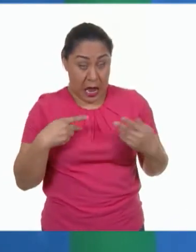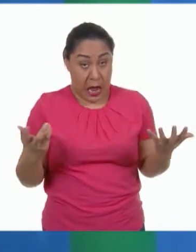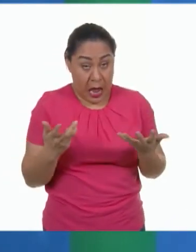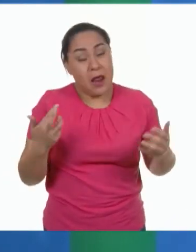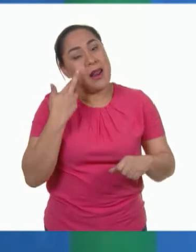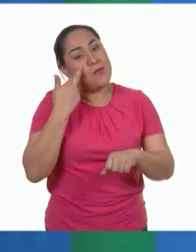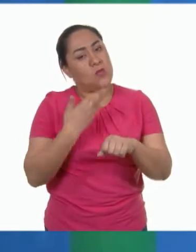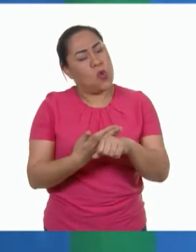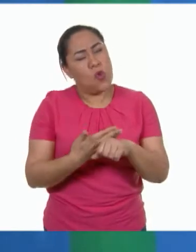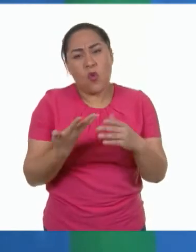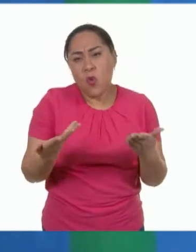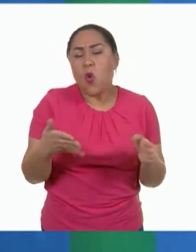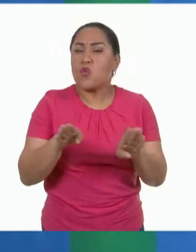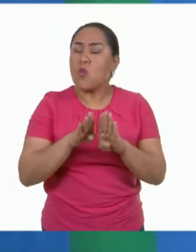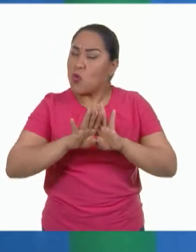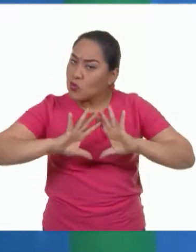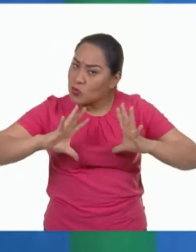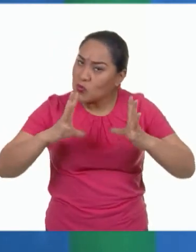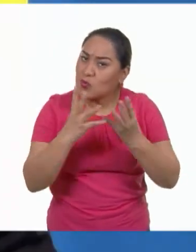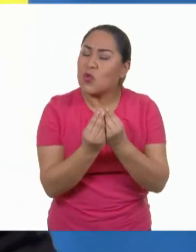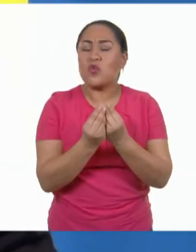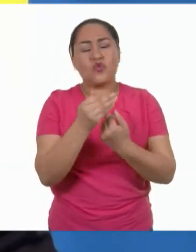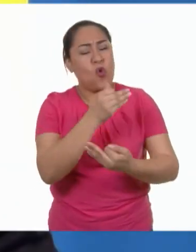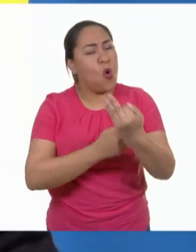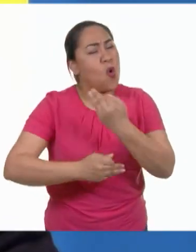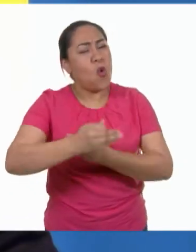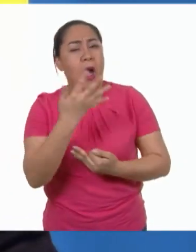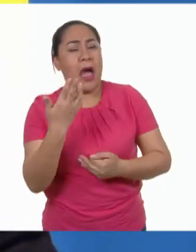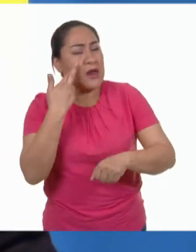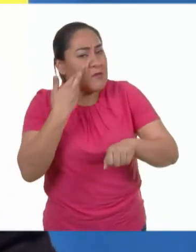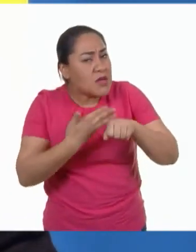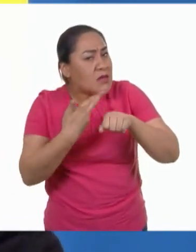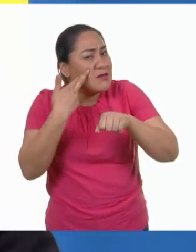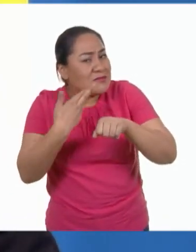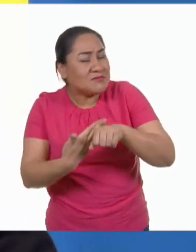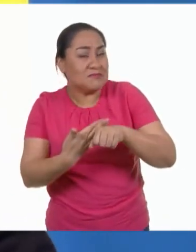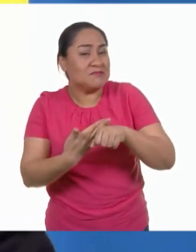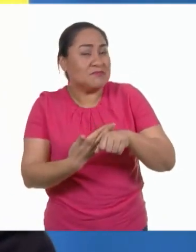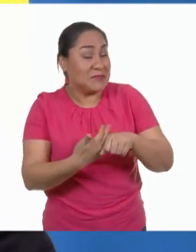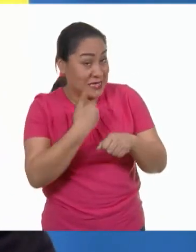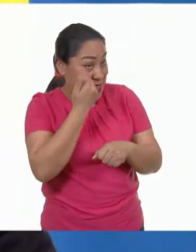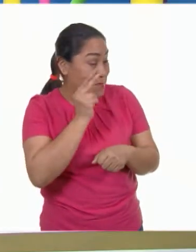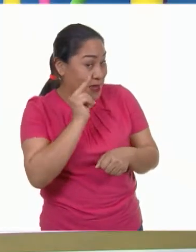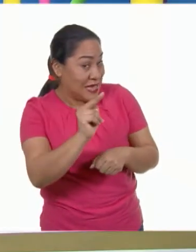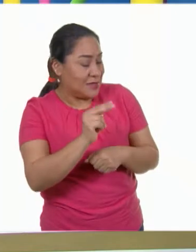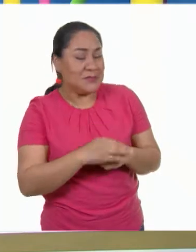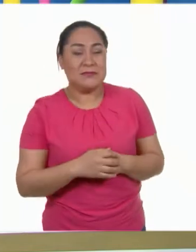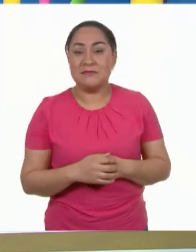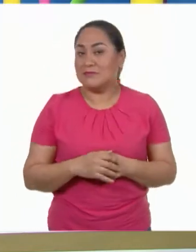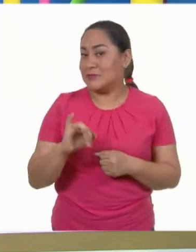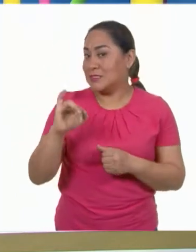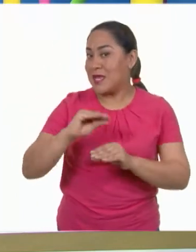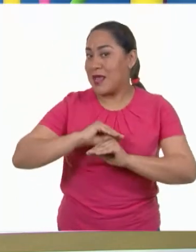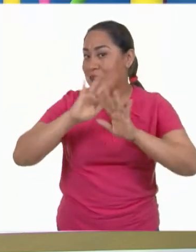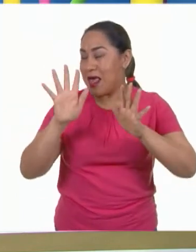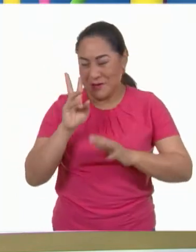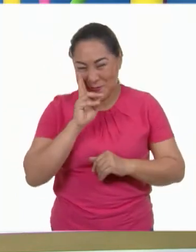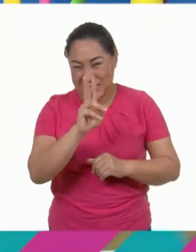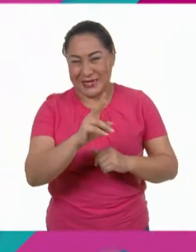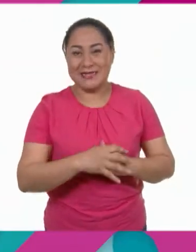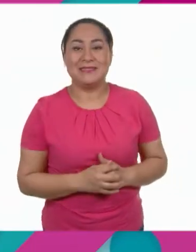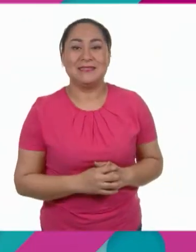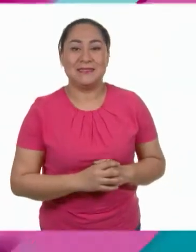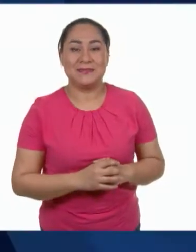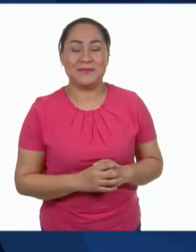requiere del compromiso conjunto de todos los eslabones en esta cadena de producción. ¿Te parece bien, María? Por supuesto, vamos a verlo.